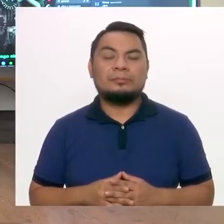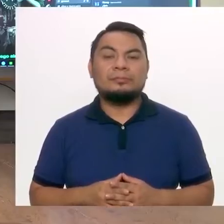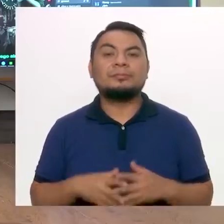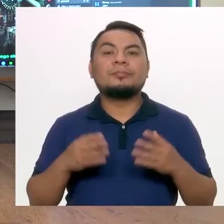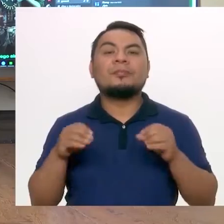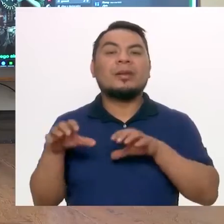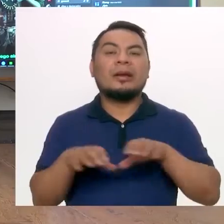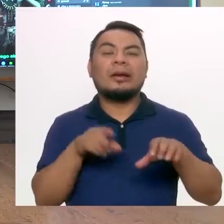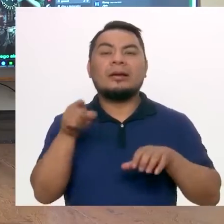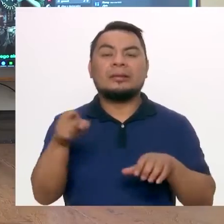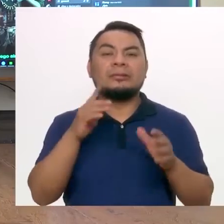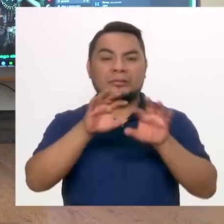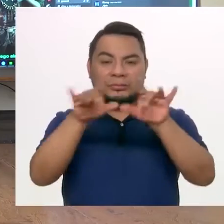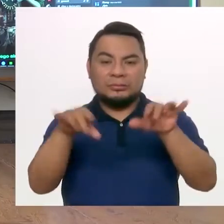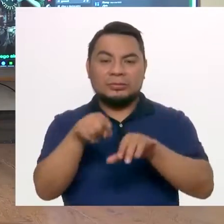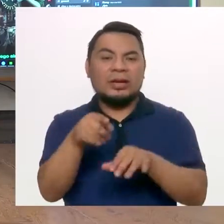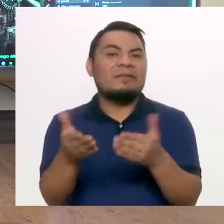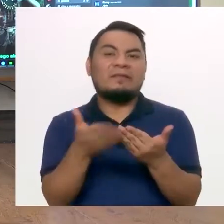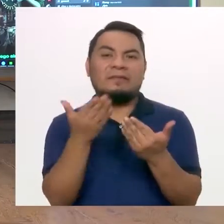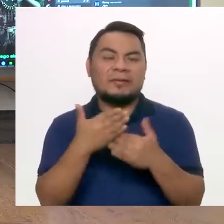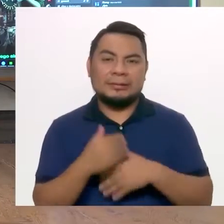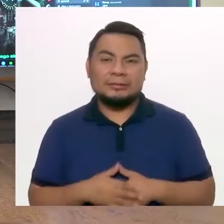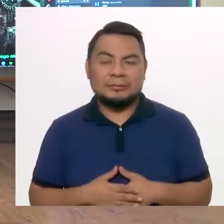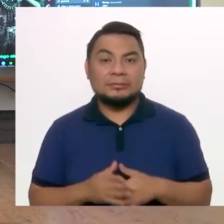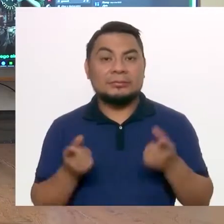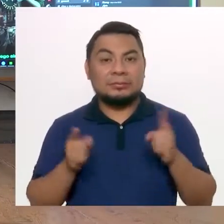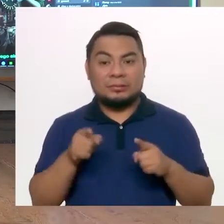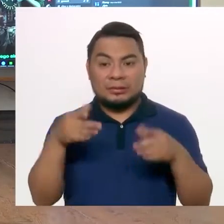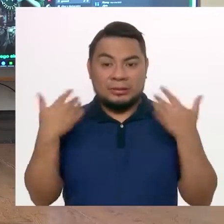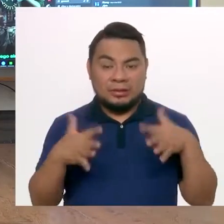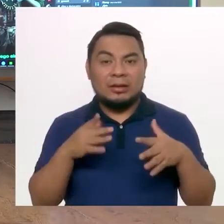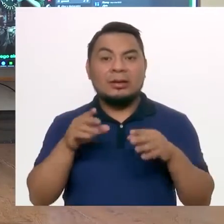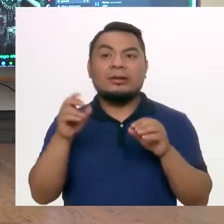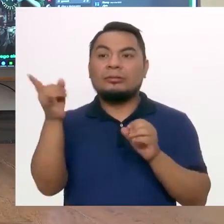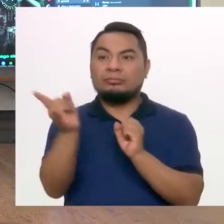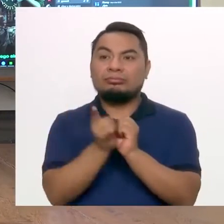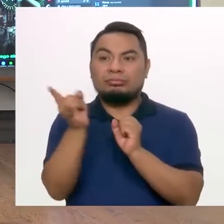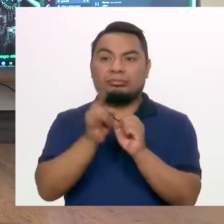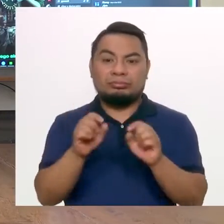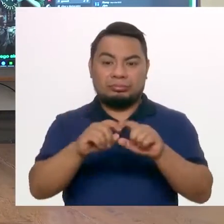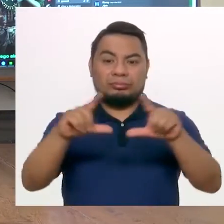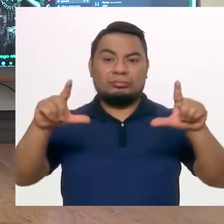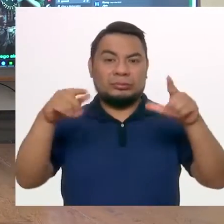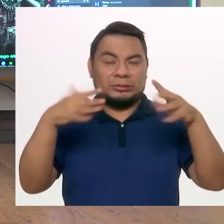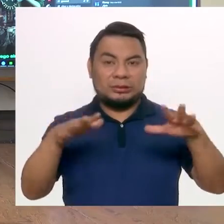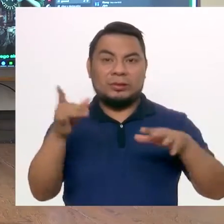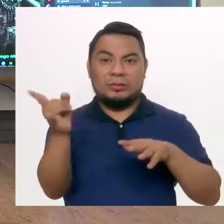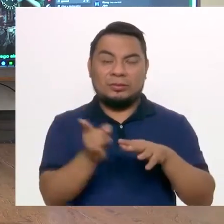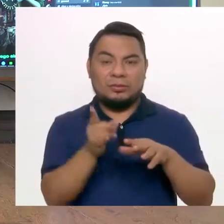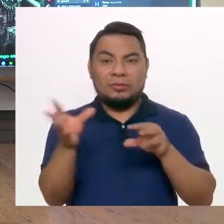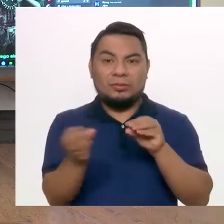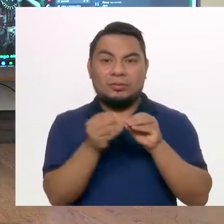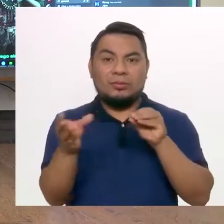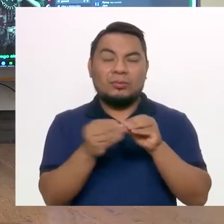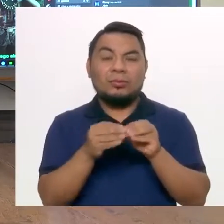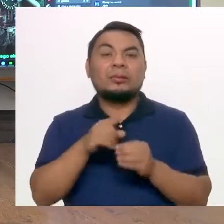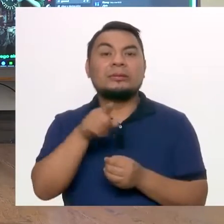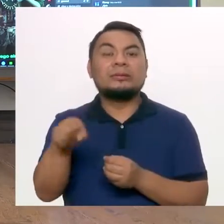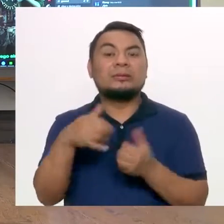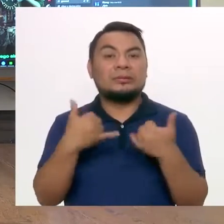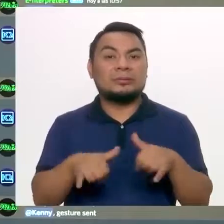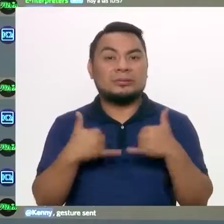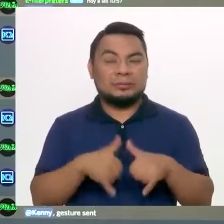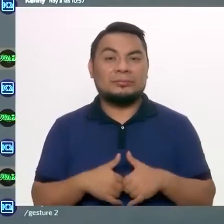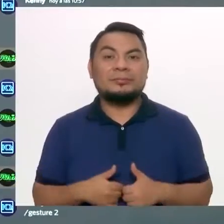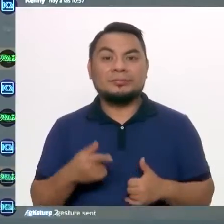Actualmente, funcionalidad del bot es bien sencilla. Cuando ya está dentro de la plataforma de Discord, cuando estamos ya ingresados